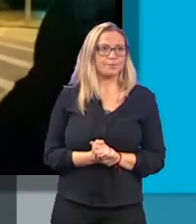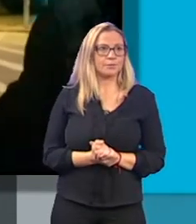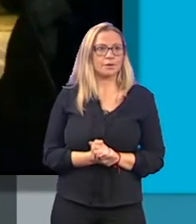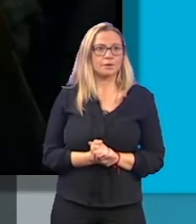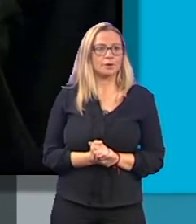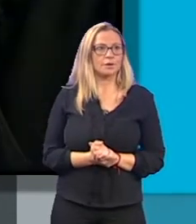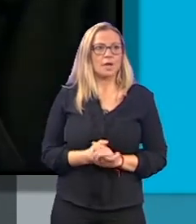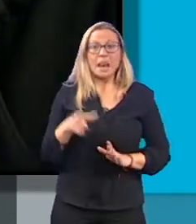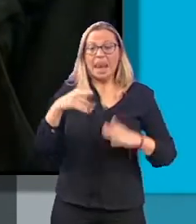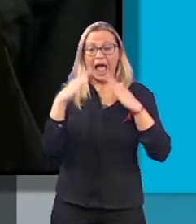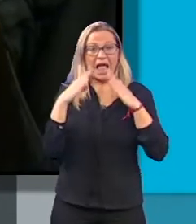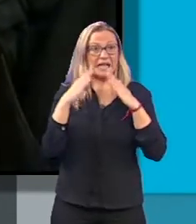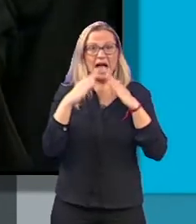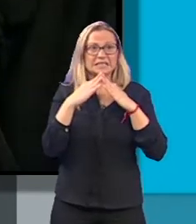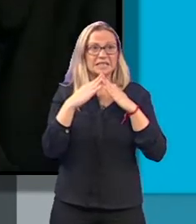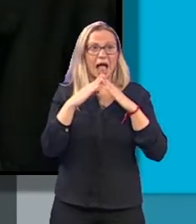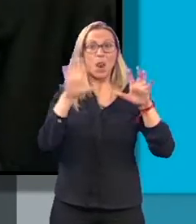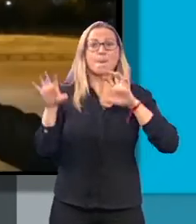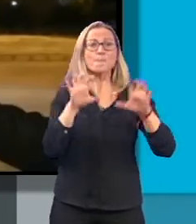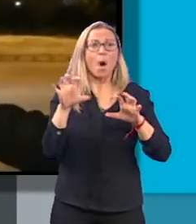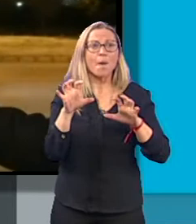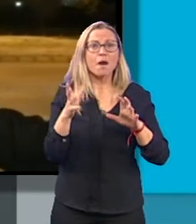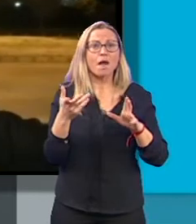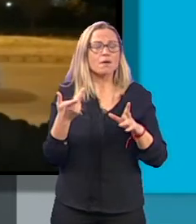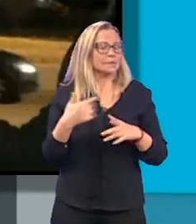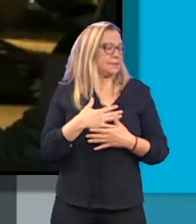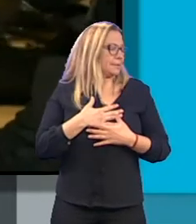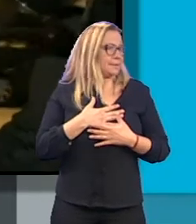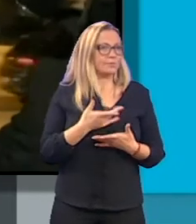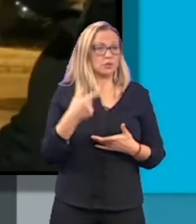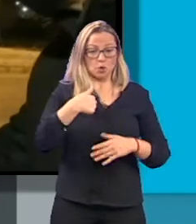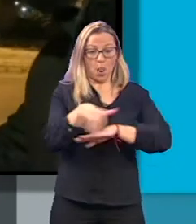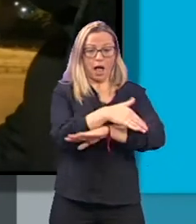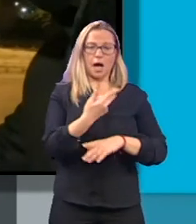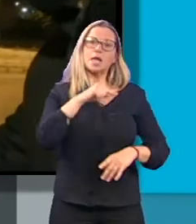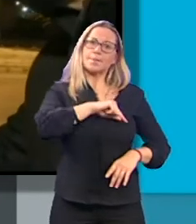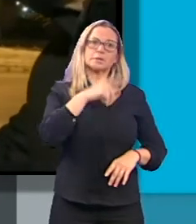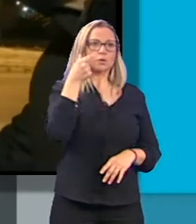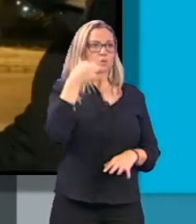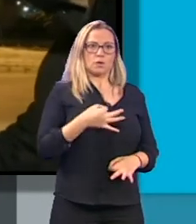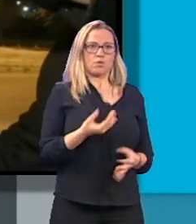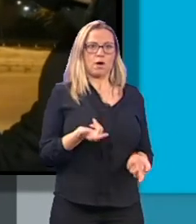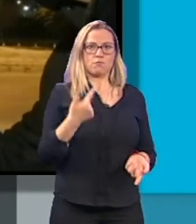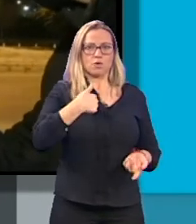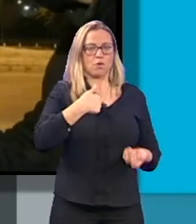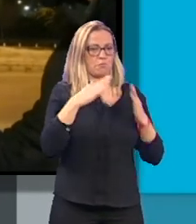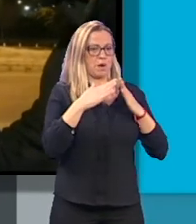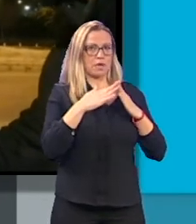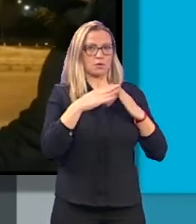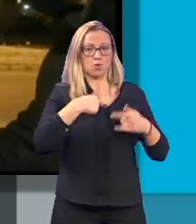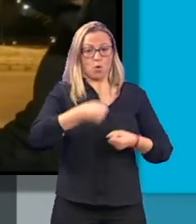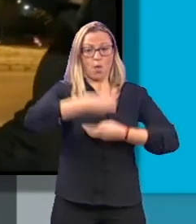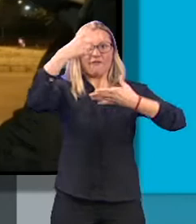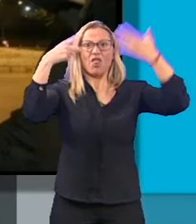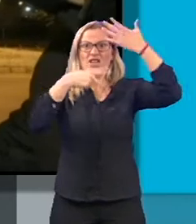Bueno, la casa que se iban los muebles para papá. Yo en la calle estoy más segura, porque en mi casa eso no se puede estar. En un 7 que